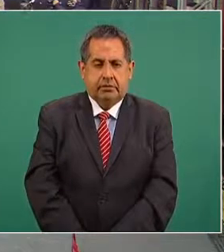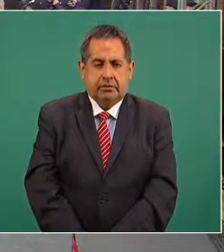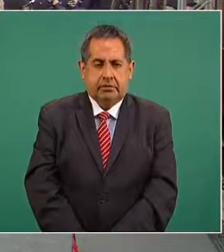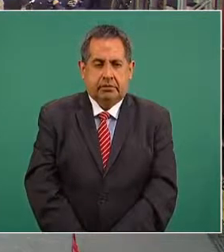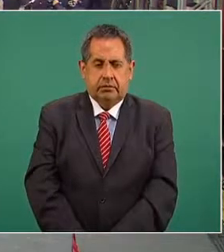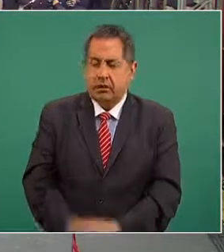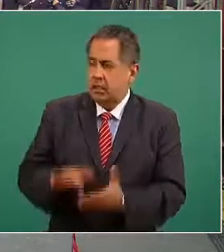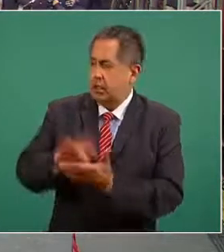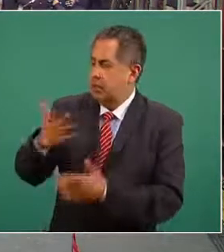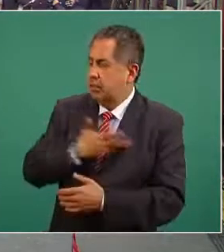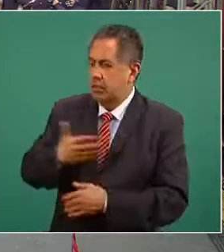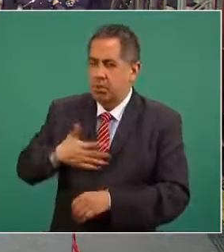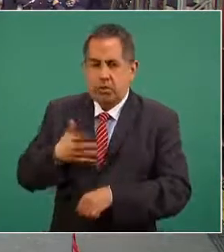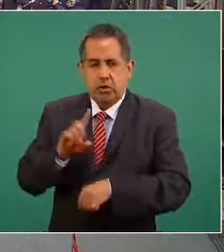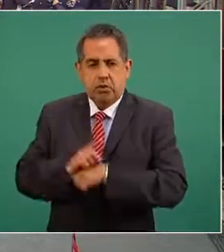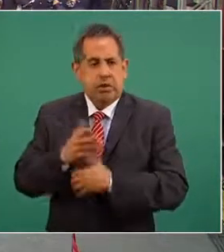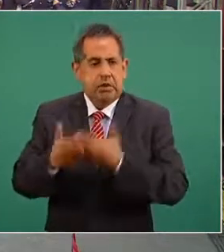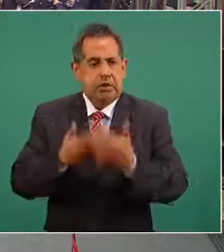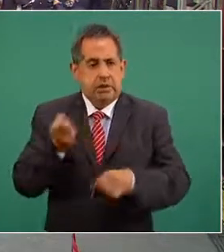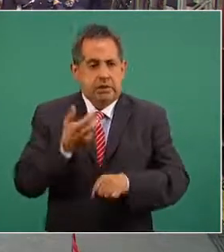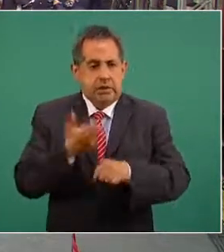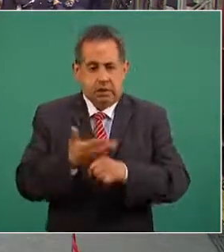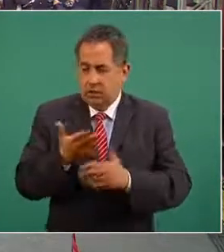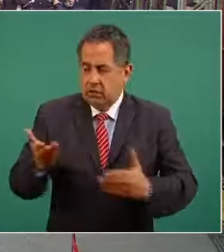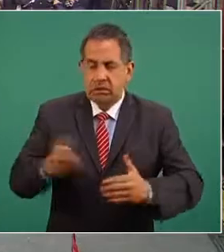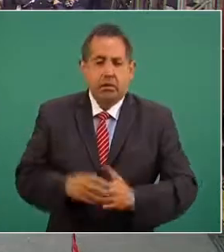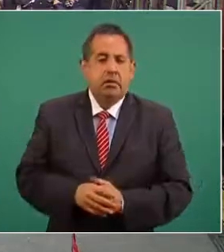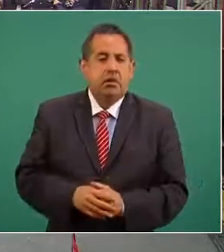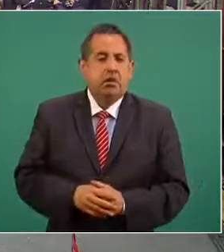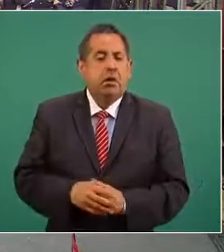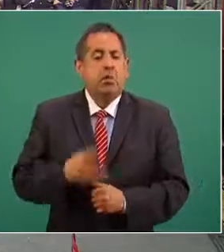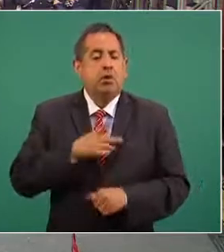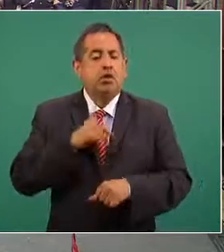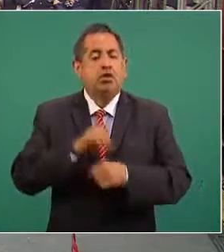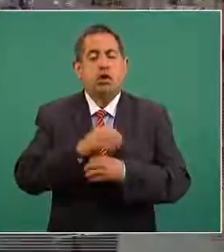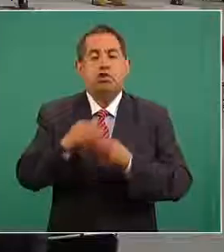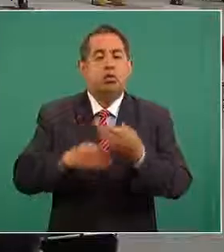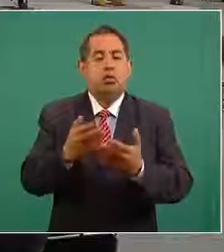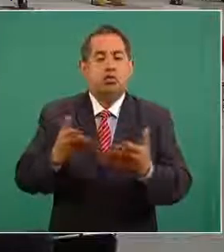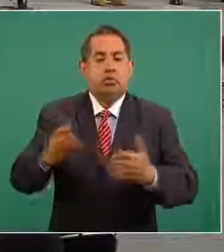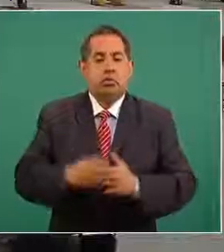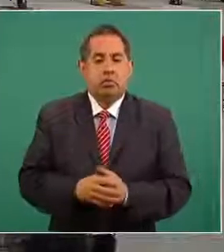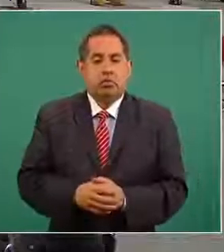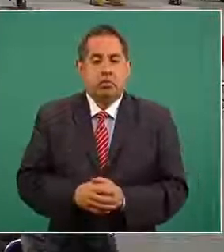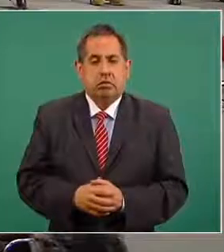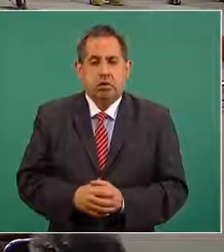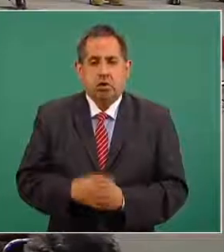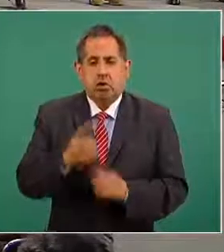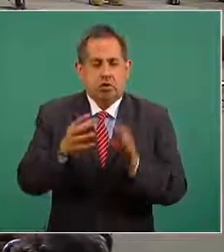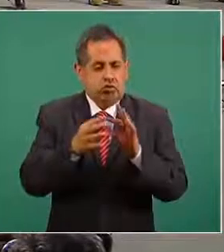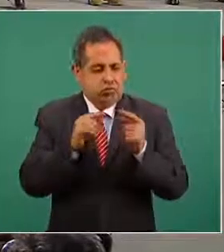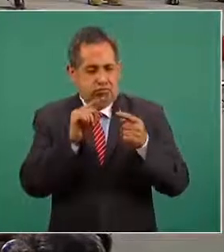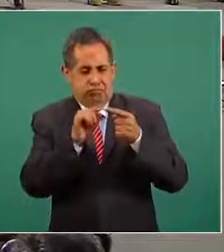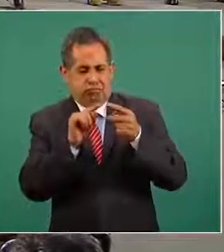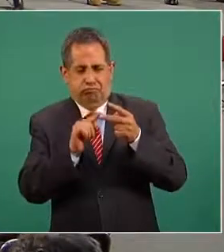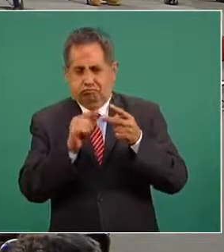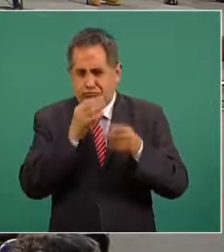gracias presidente buen día buen día secretarios muy buen día a todas y todos solo un par de puntos